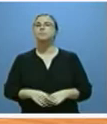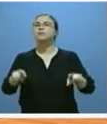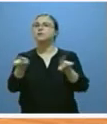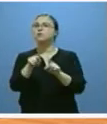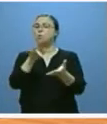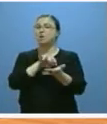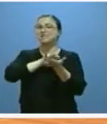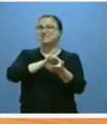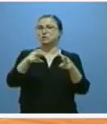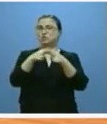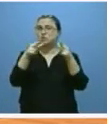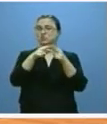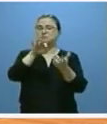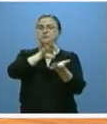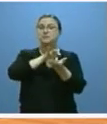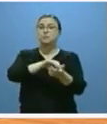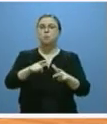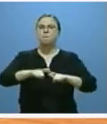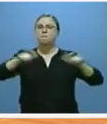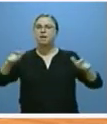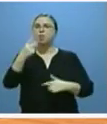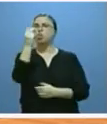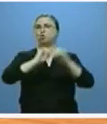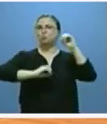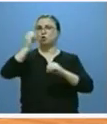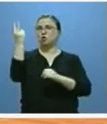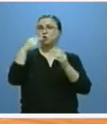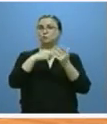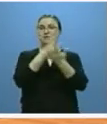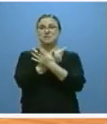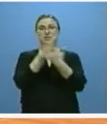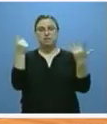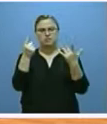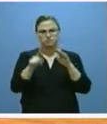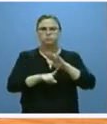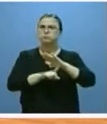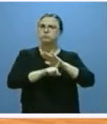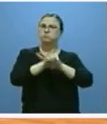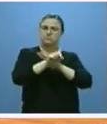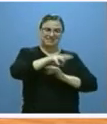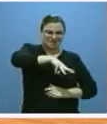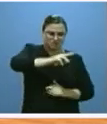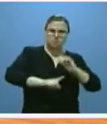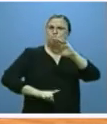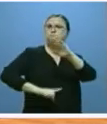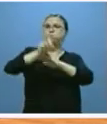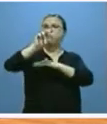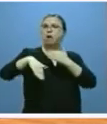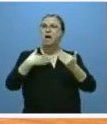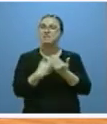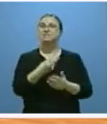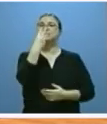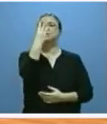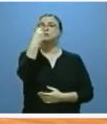un 2,9% en 2016 y se ha acelerado en el primer trimestre de este año hasta alcanzar el 3